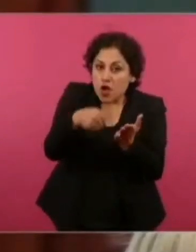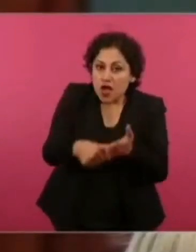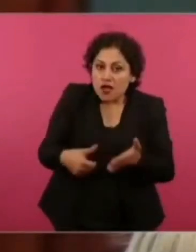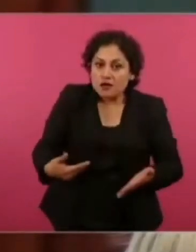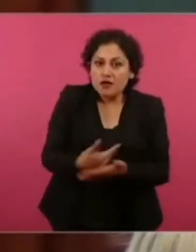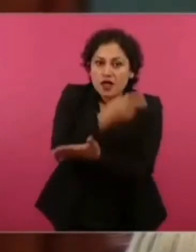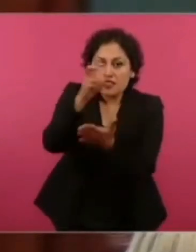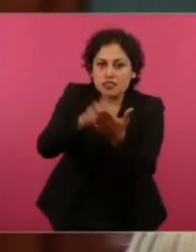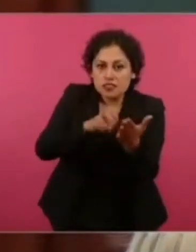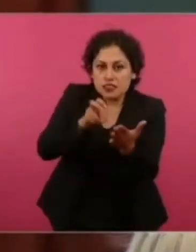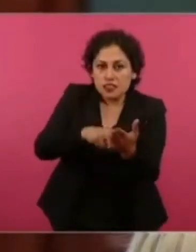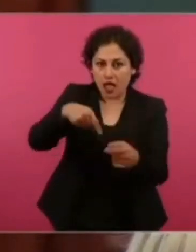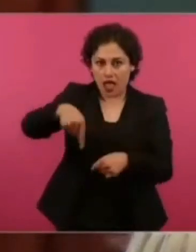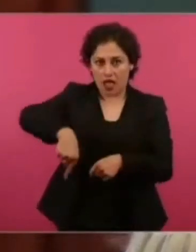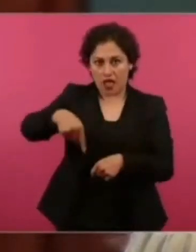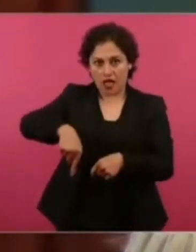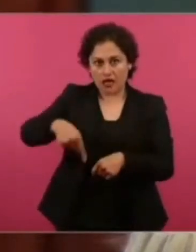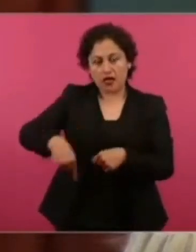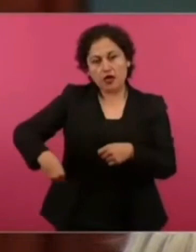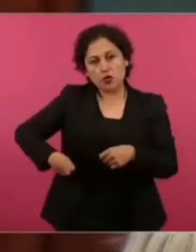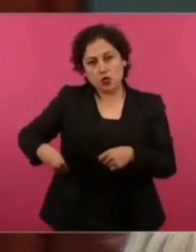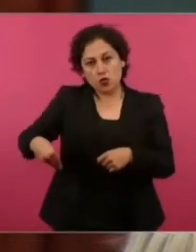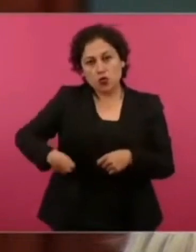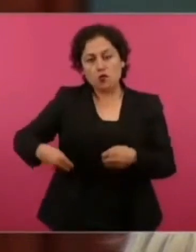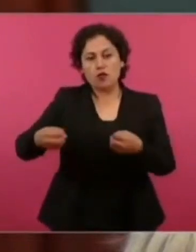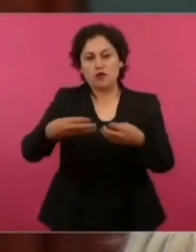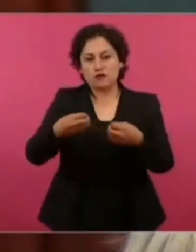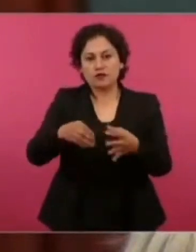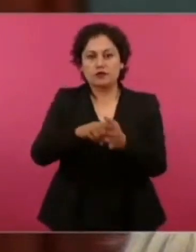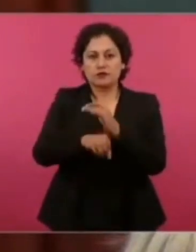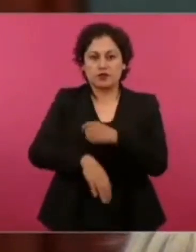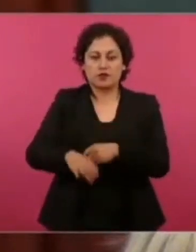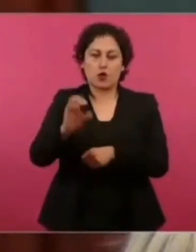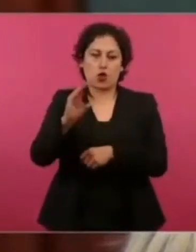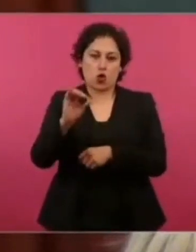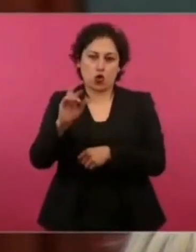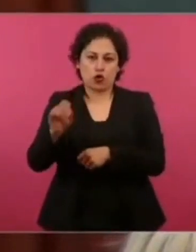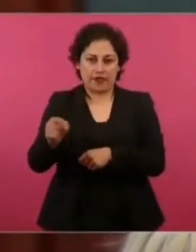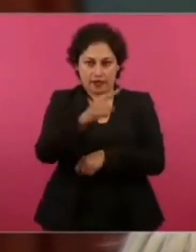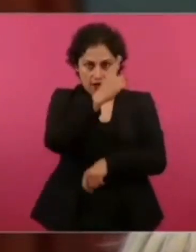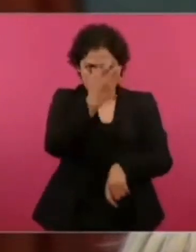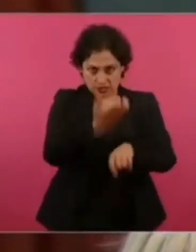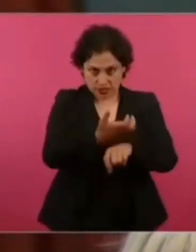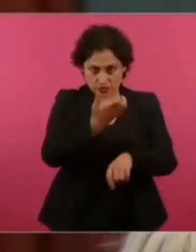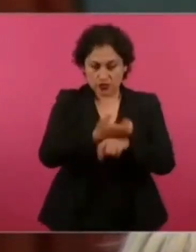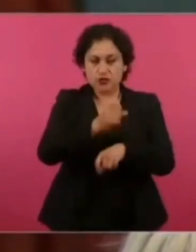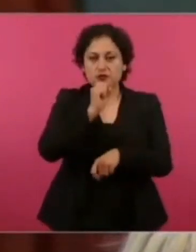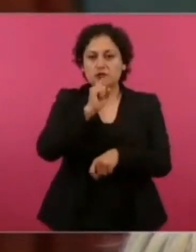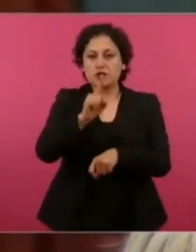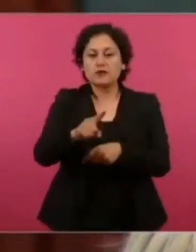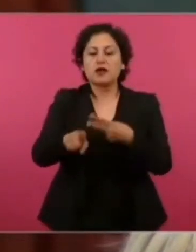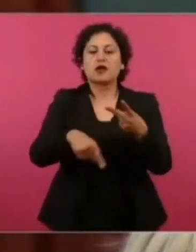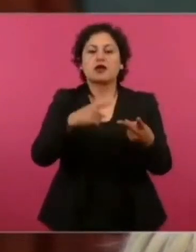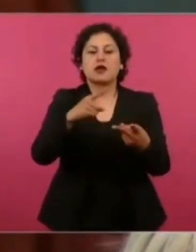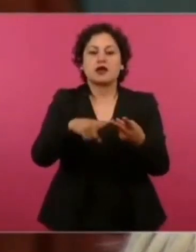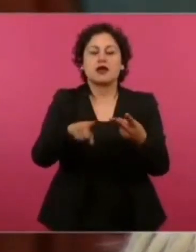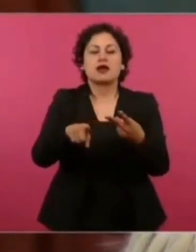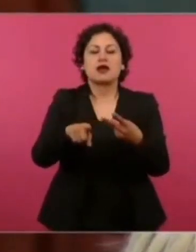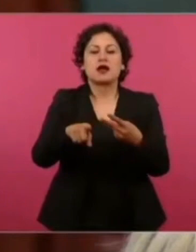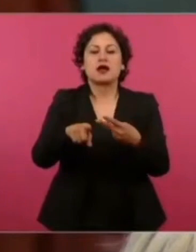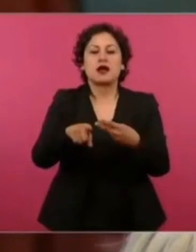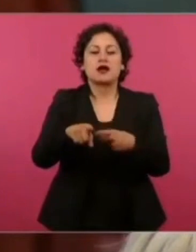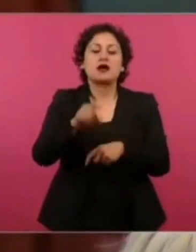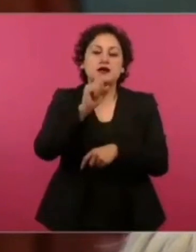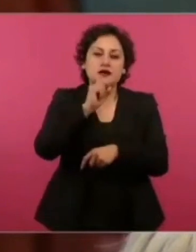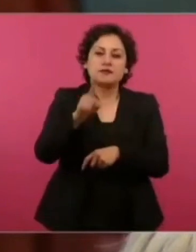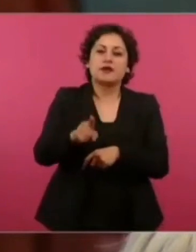oficinas de registros civiles, como Concordia, ya que hablaba usted de Concordia, como Castaños Coahuila, como La Huacana